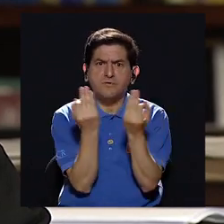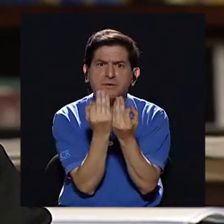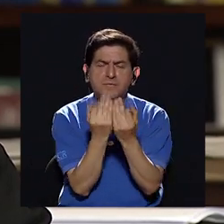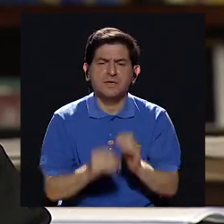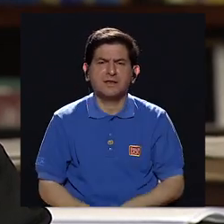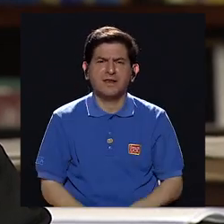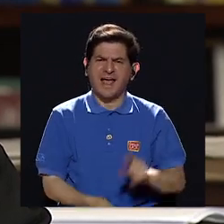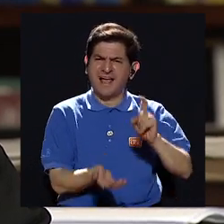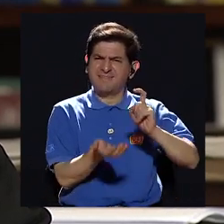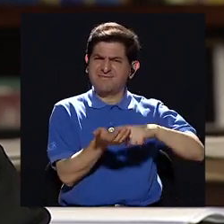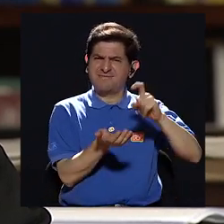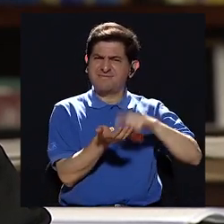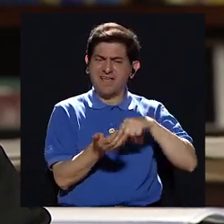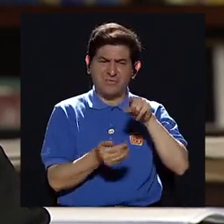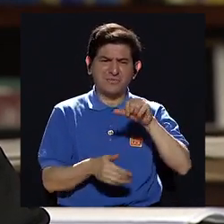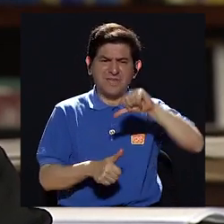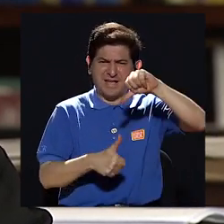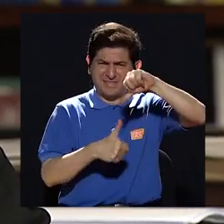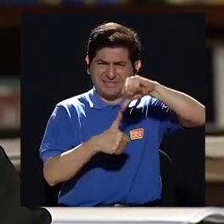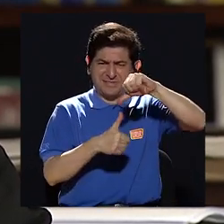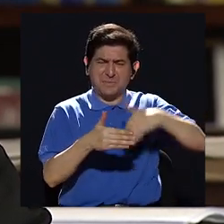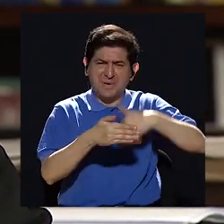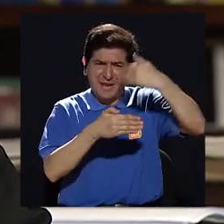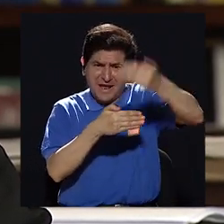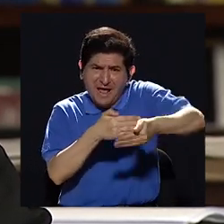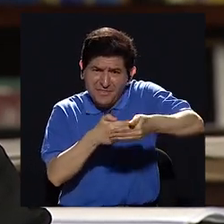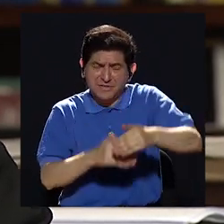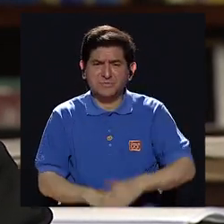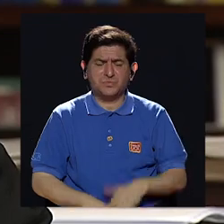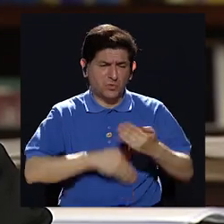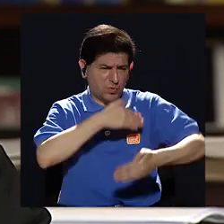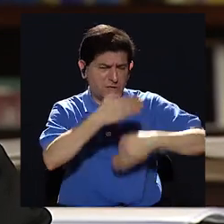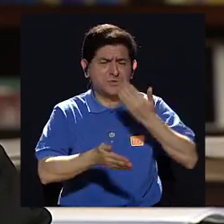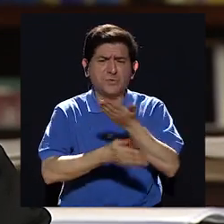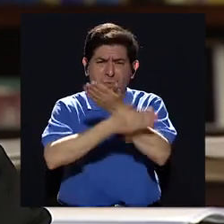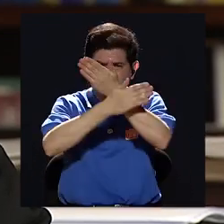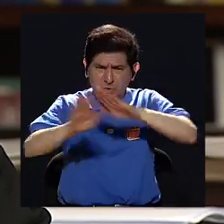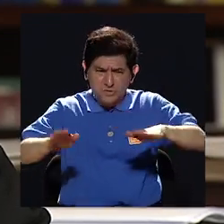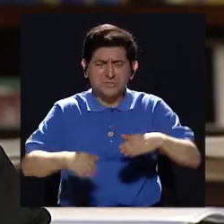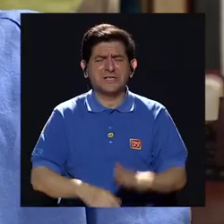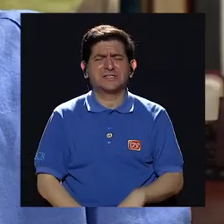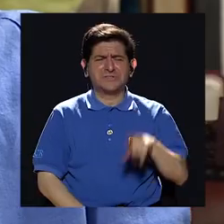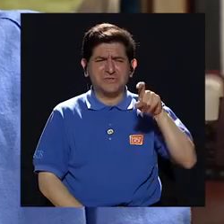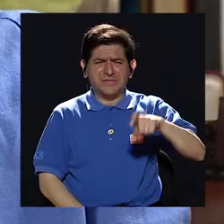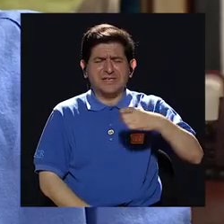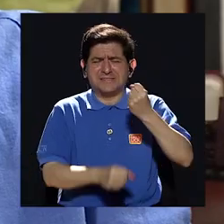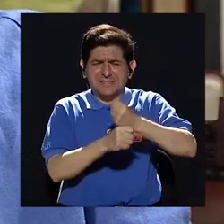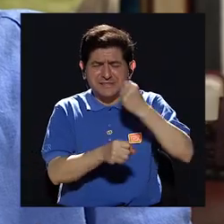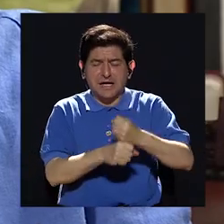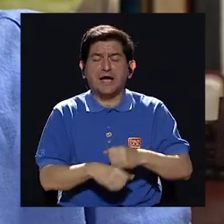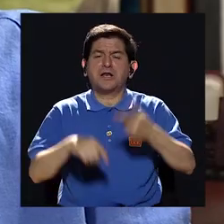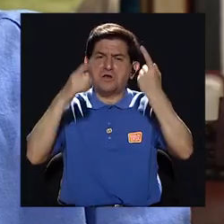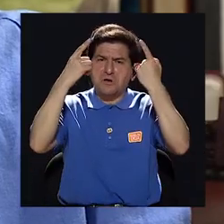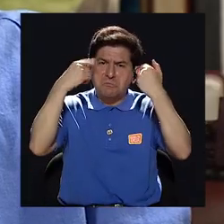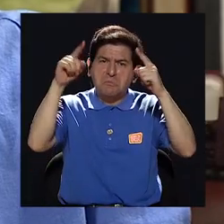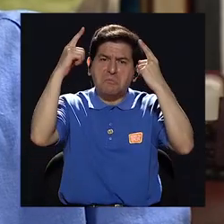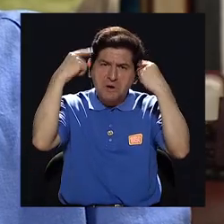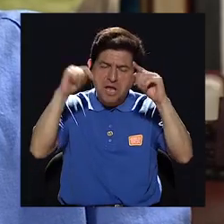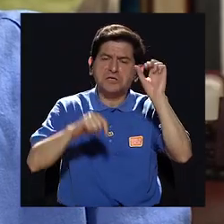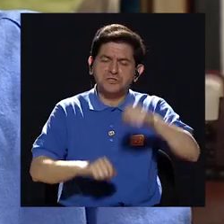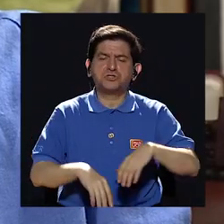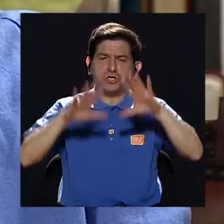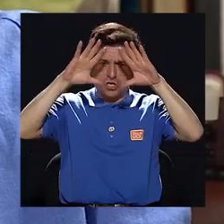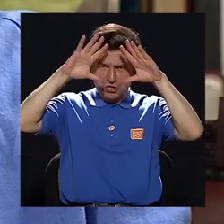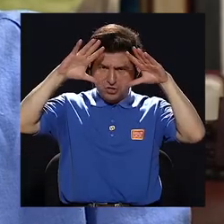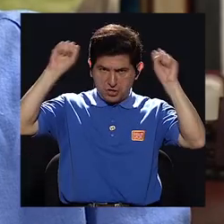¿Cuál es la deuda pendiente de esa Centroamérica después de este proceso de paz tan trabajado? ¿Y qué fue un éxito de algún modo